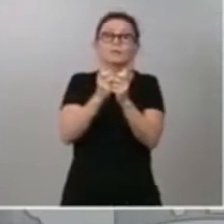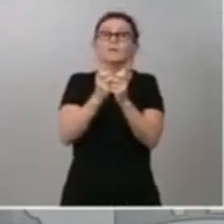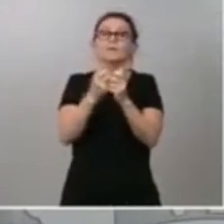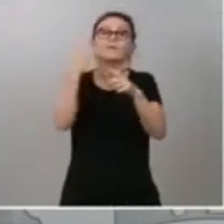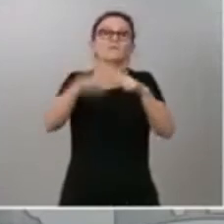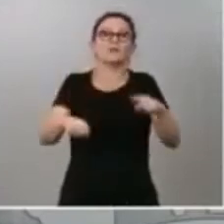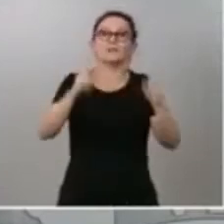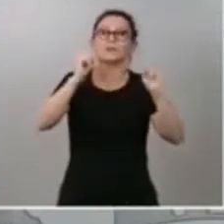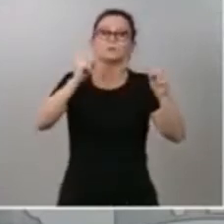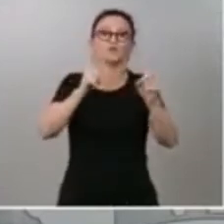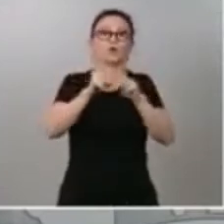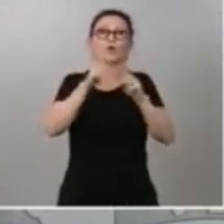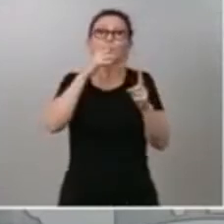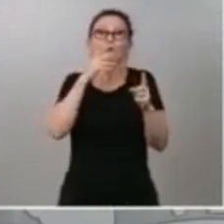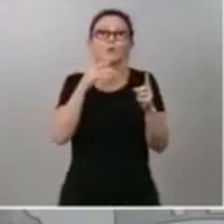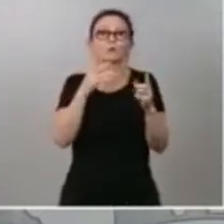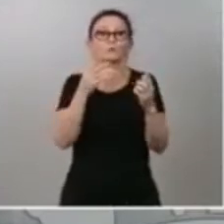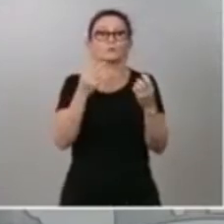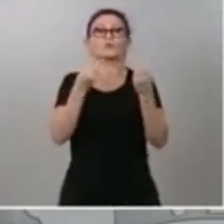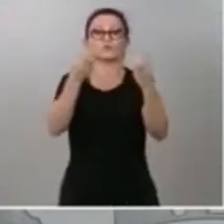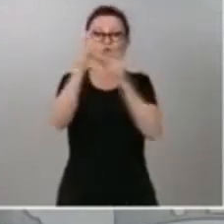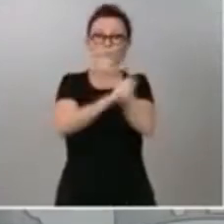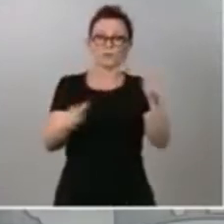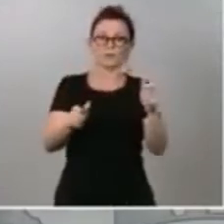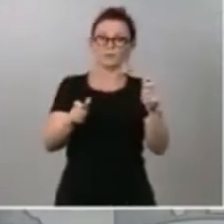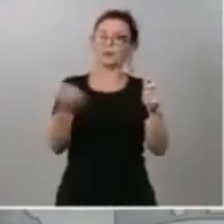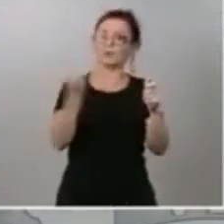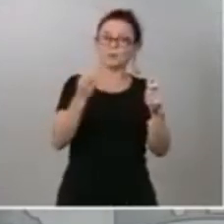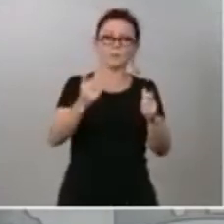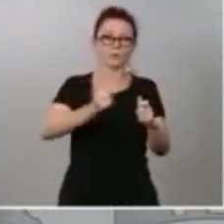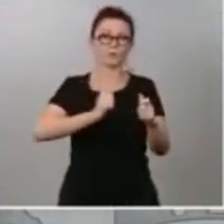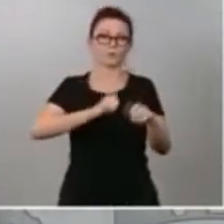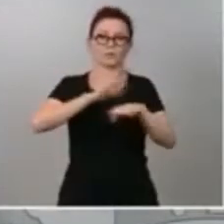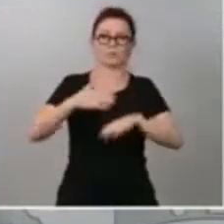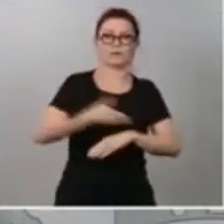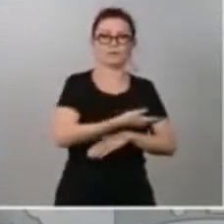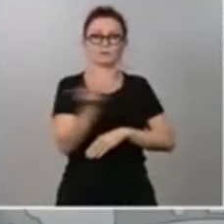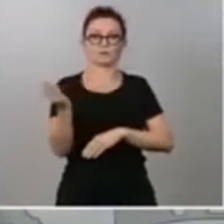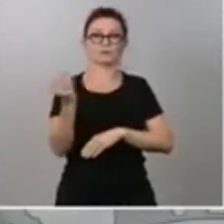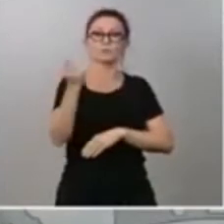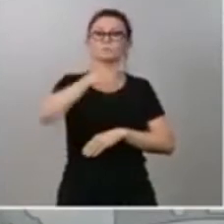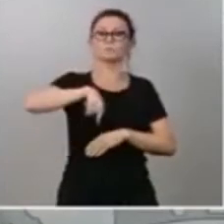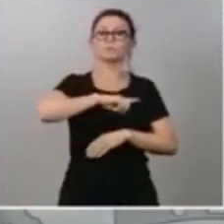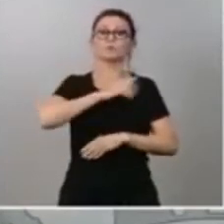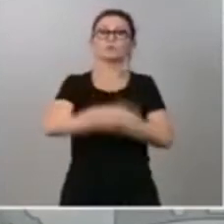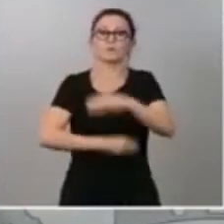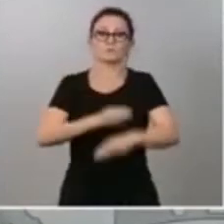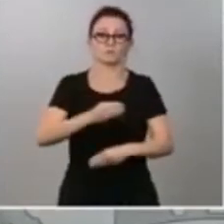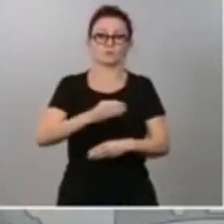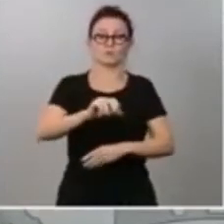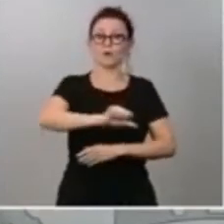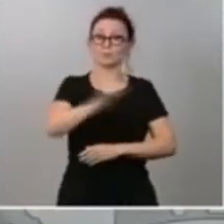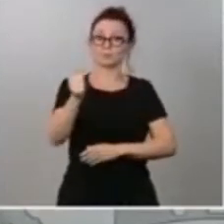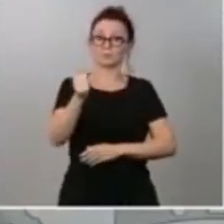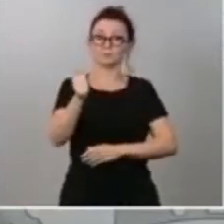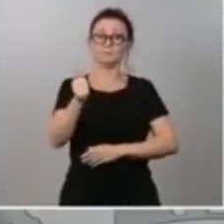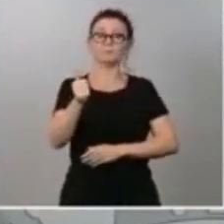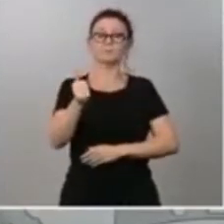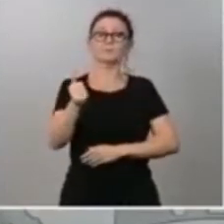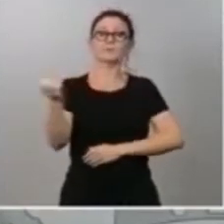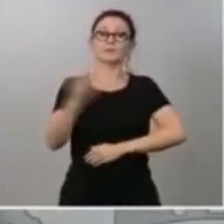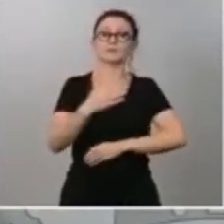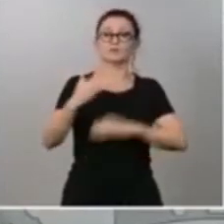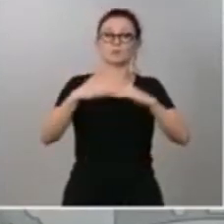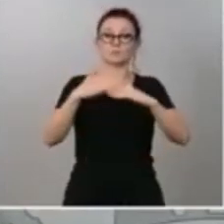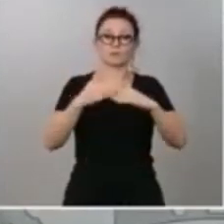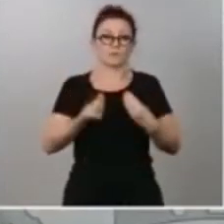ser una oportunidad. Y para este cometido, hemos hecho? Pues hemos logrado la aprobación, como saben ustedes, del ingreso mínimo vital, la eliminación